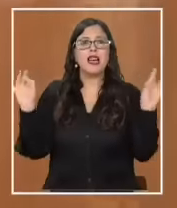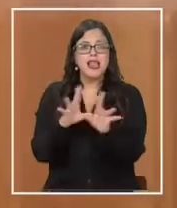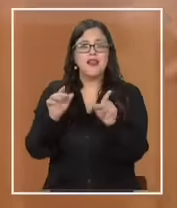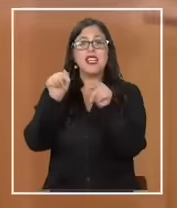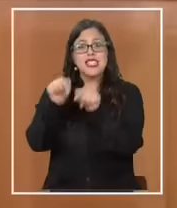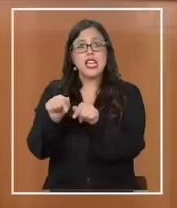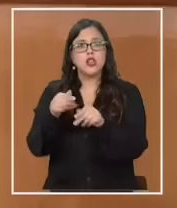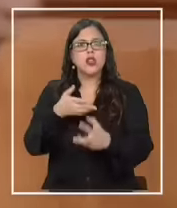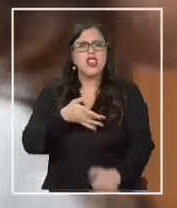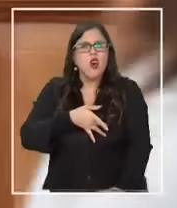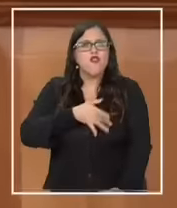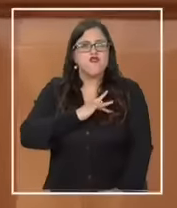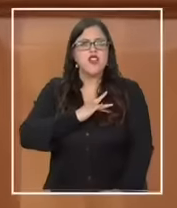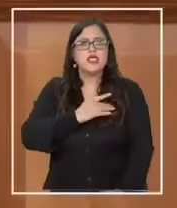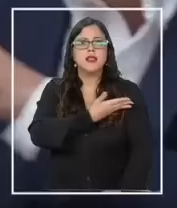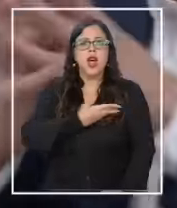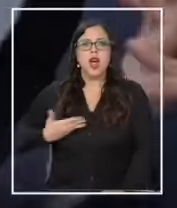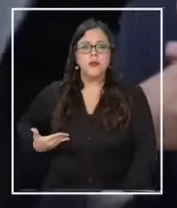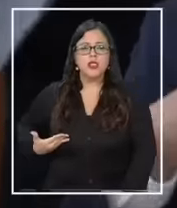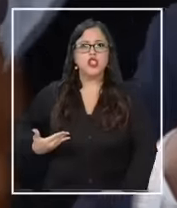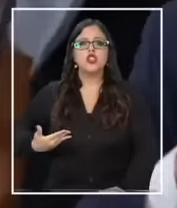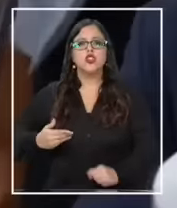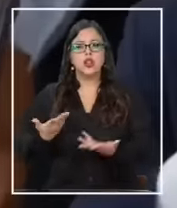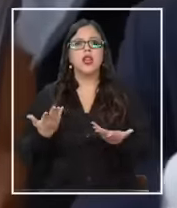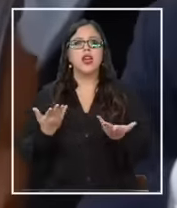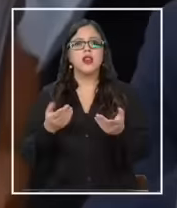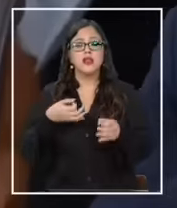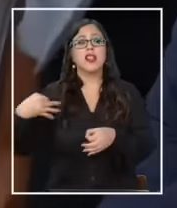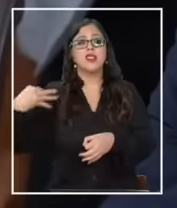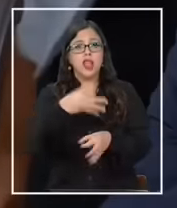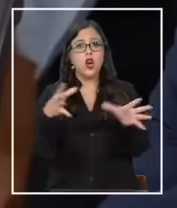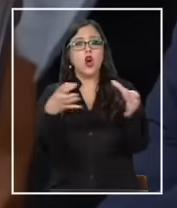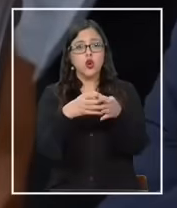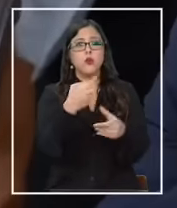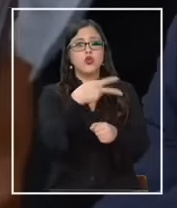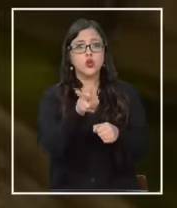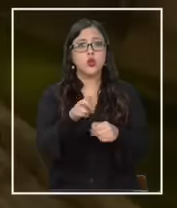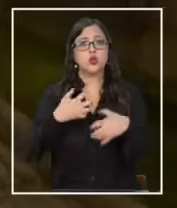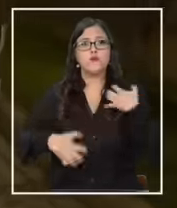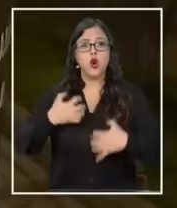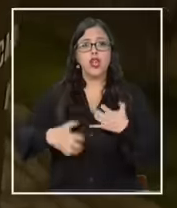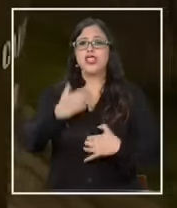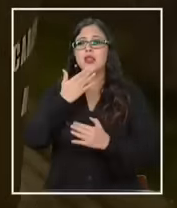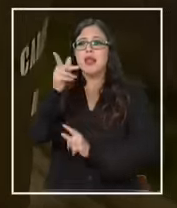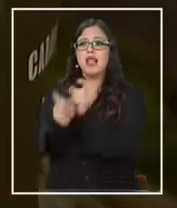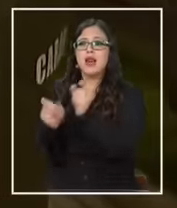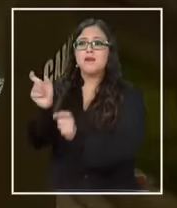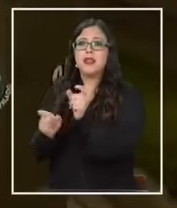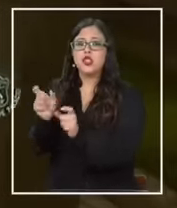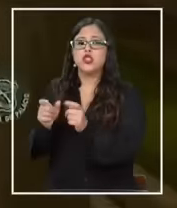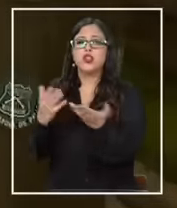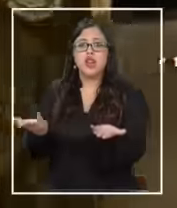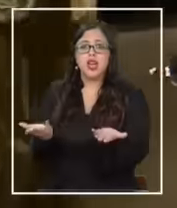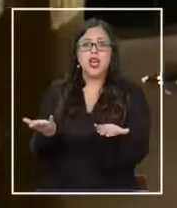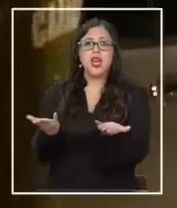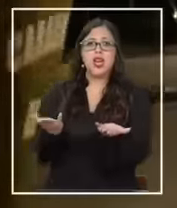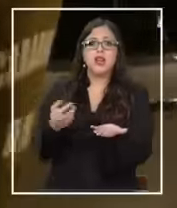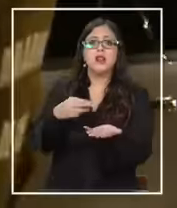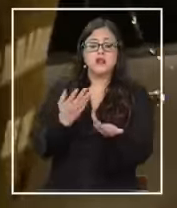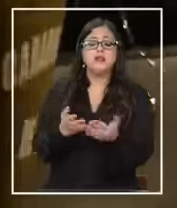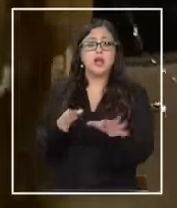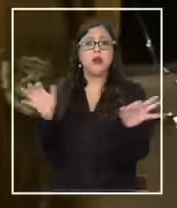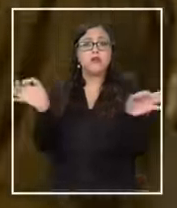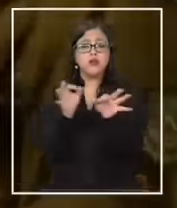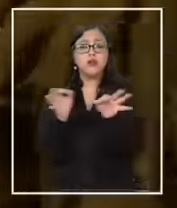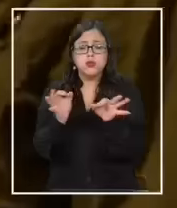Hecho que provocó la indignación del mandatario a la que manifestó a su equipo. Los parlamentarios que estuvieron presentes y se manifestaron condenaron el hecho